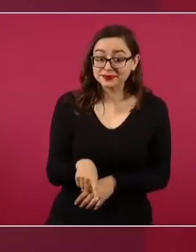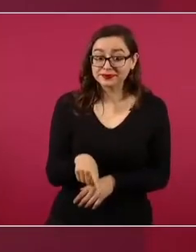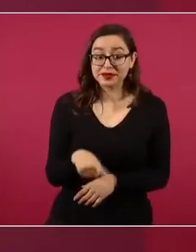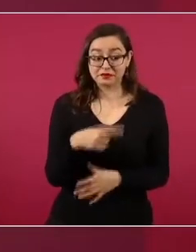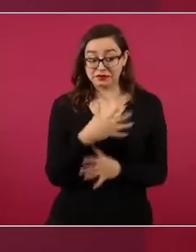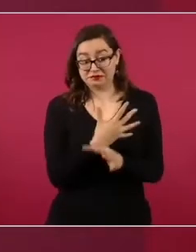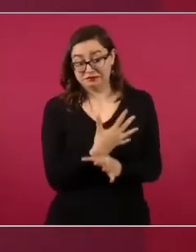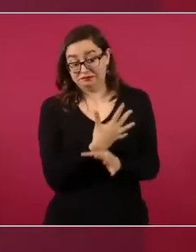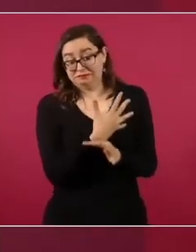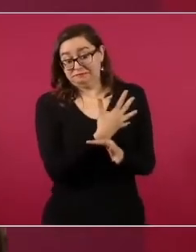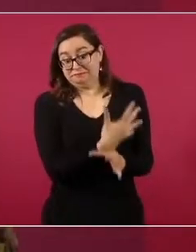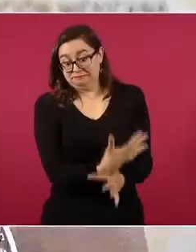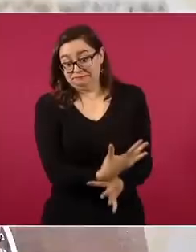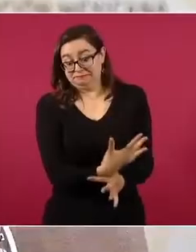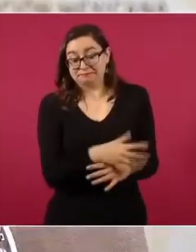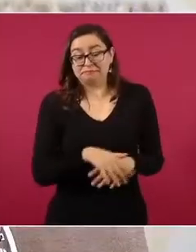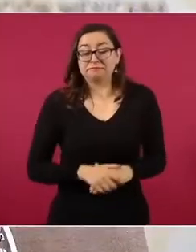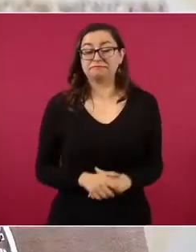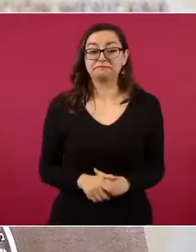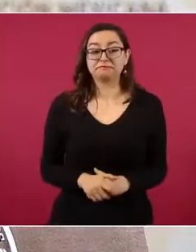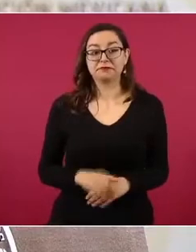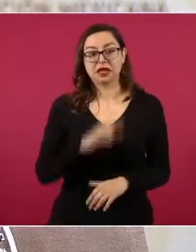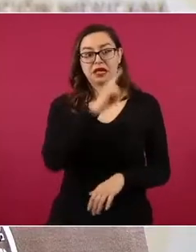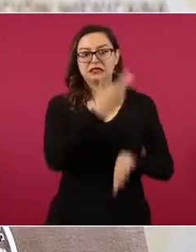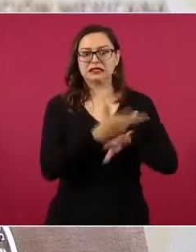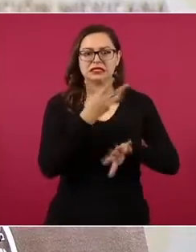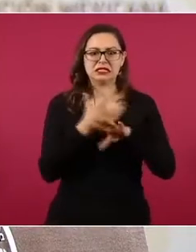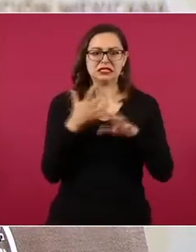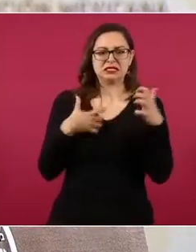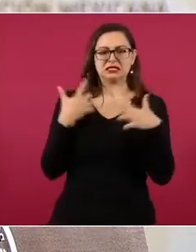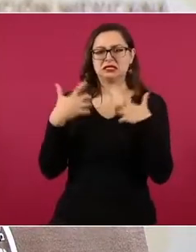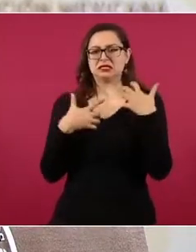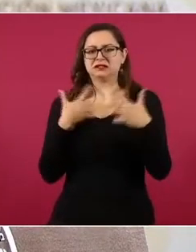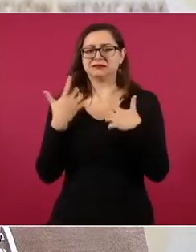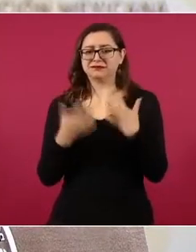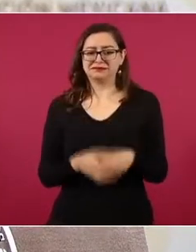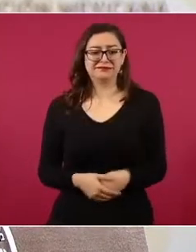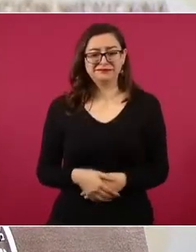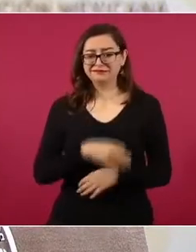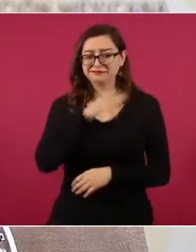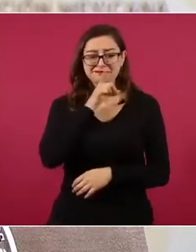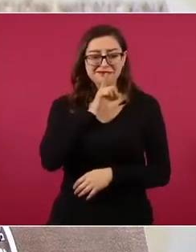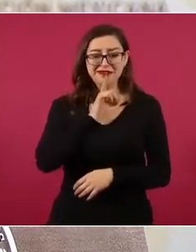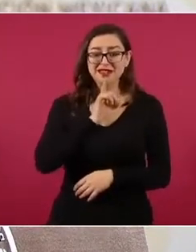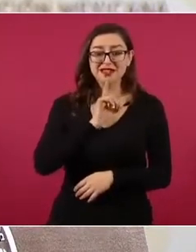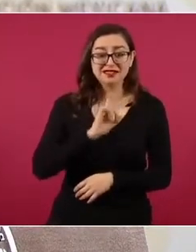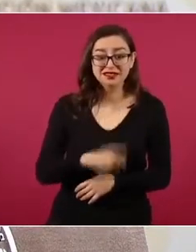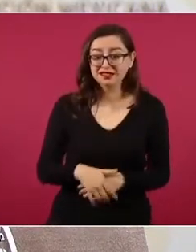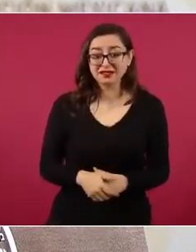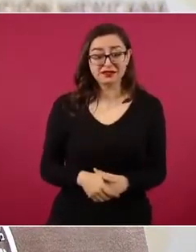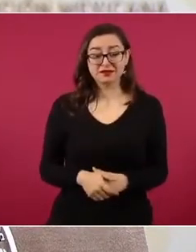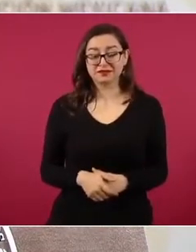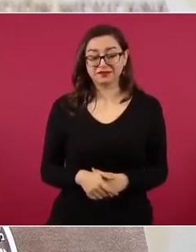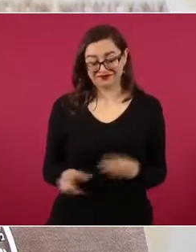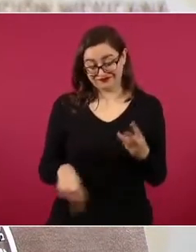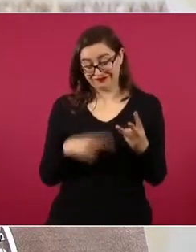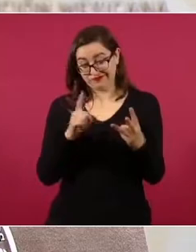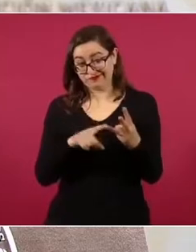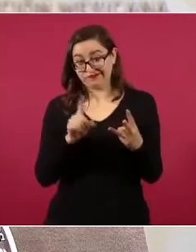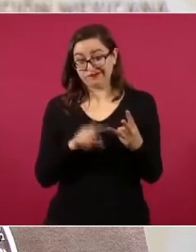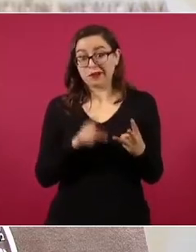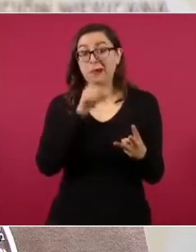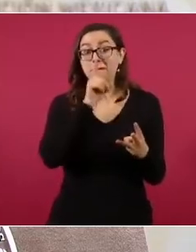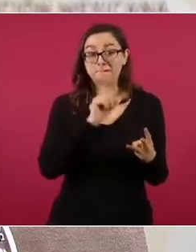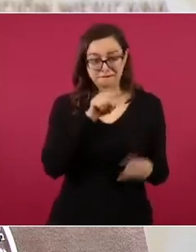mentira, es falso que el gobierno de Estados Unidos haya protestado por la supuesta compra. No para ir, tercera mentira.